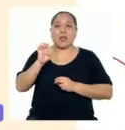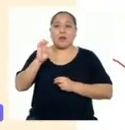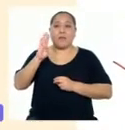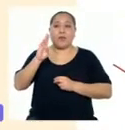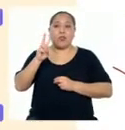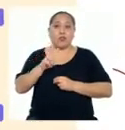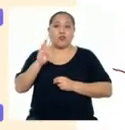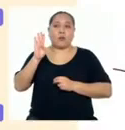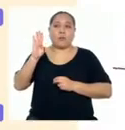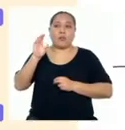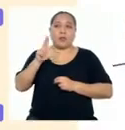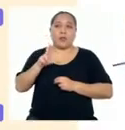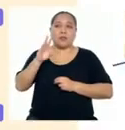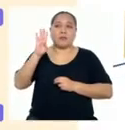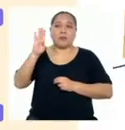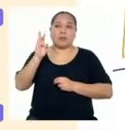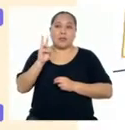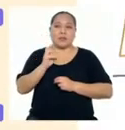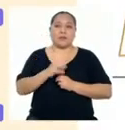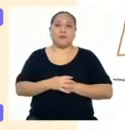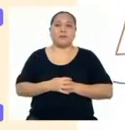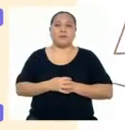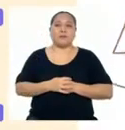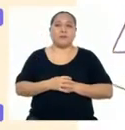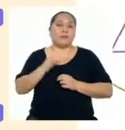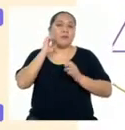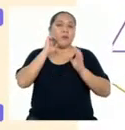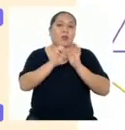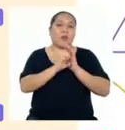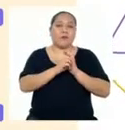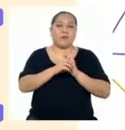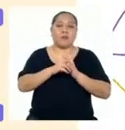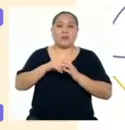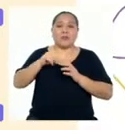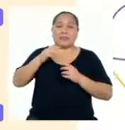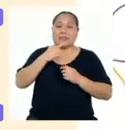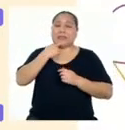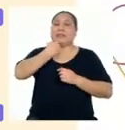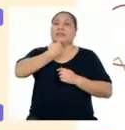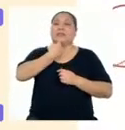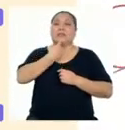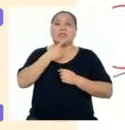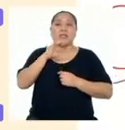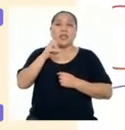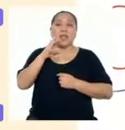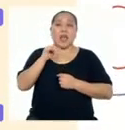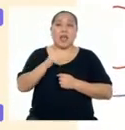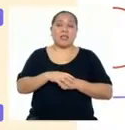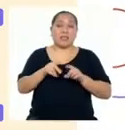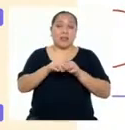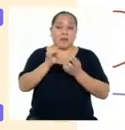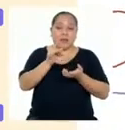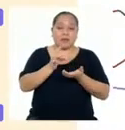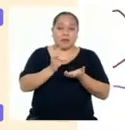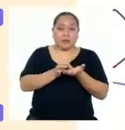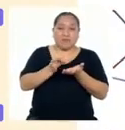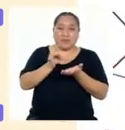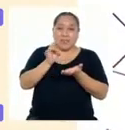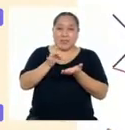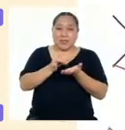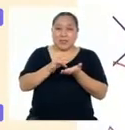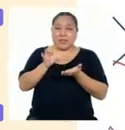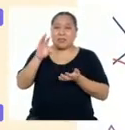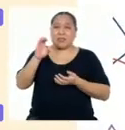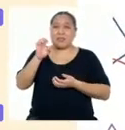C, E, B2, B3 y B6, como los cítricos, cereales y semillas. Estos ayudan mucho a la